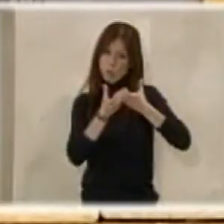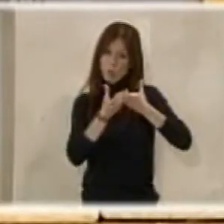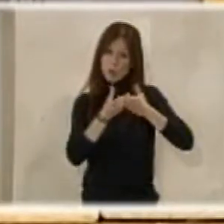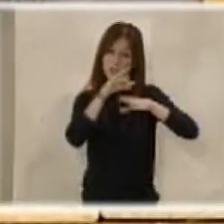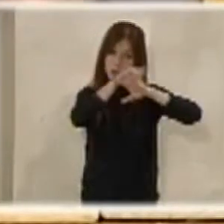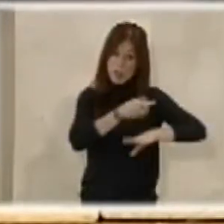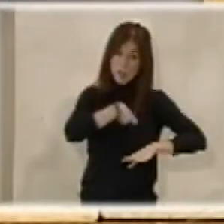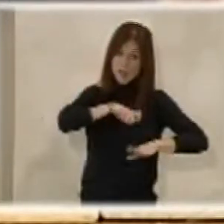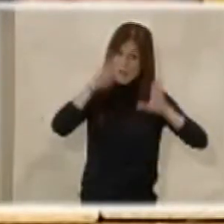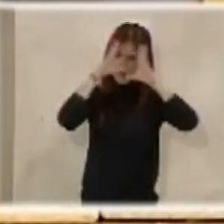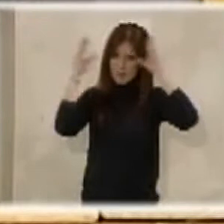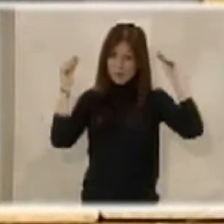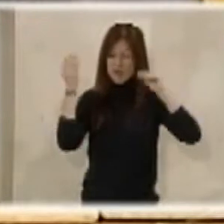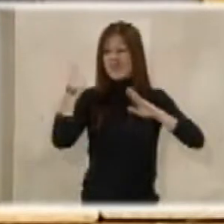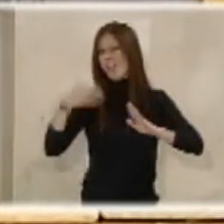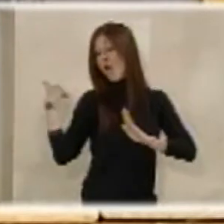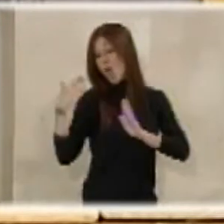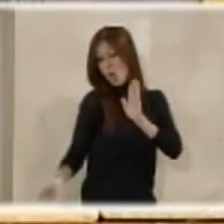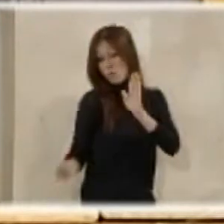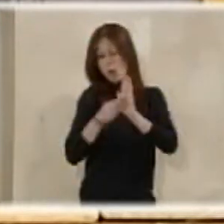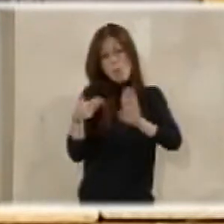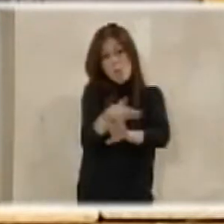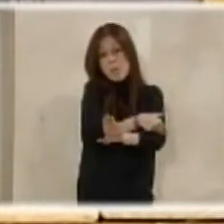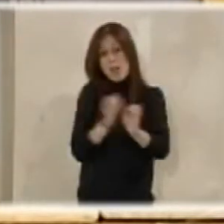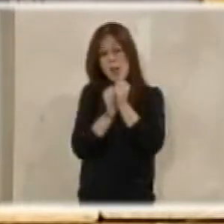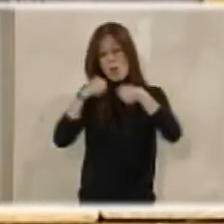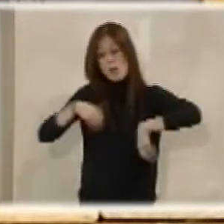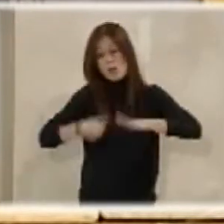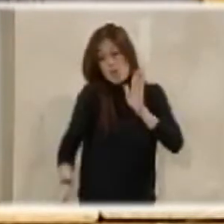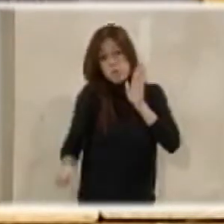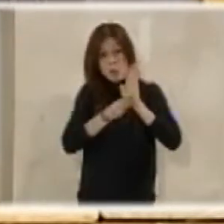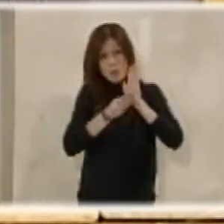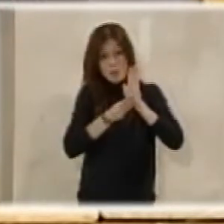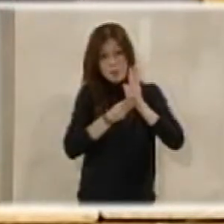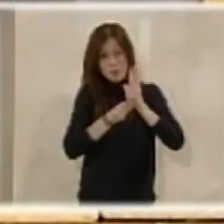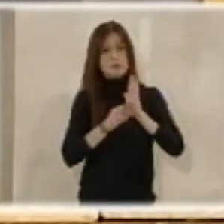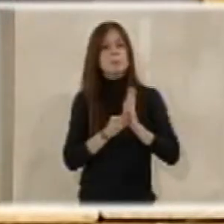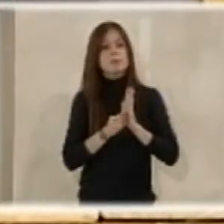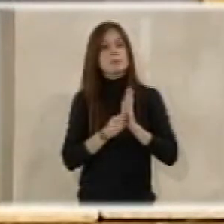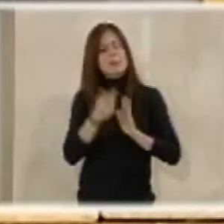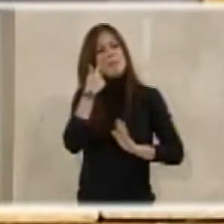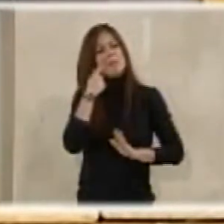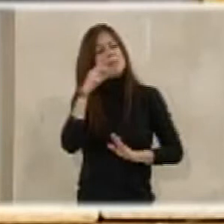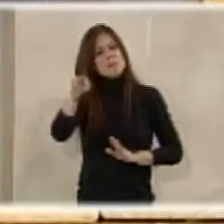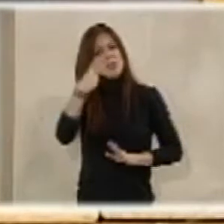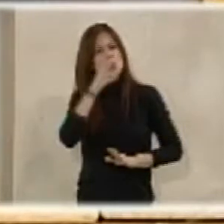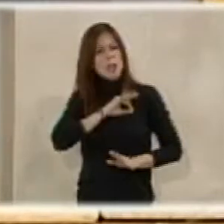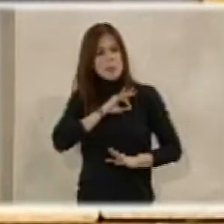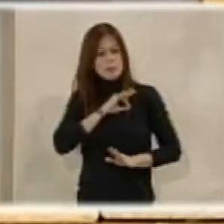Seguridad del Estado. Y ya se plasmó en un preacuerdo que se hizo en el mes de enero. Miren ustedes,